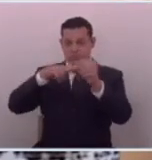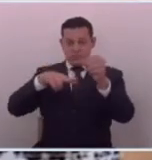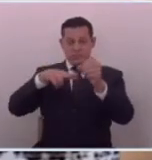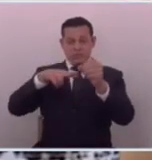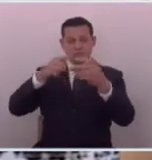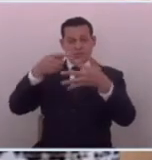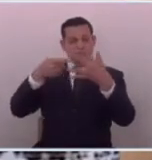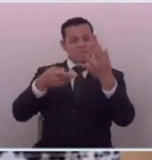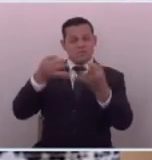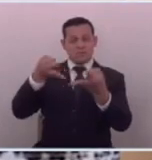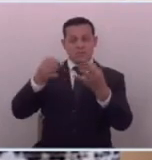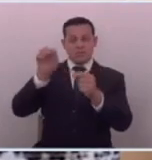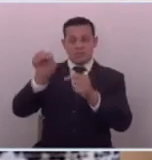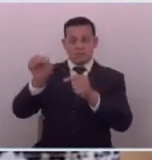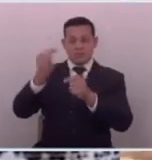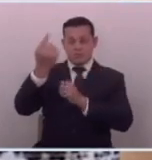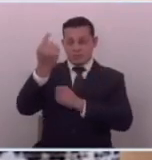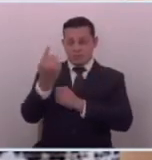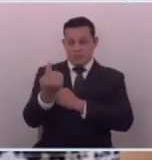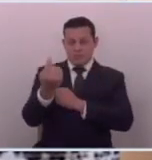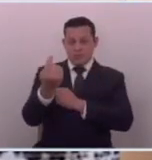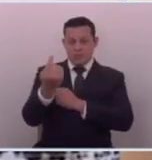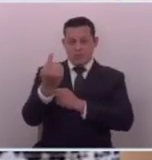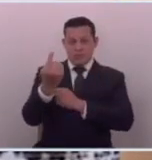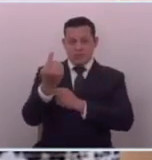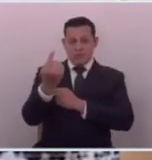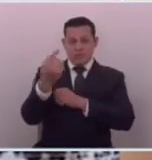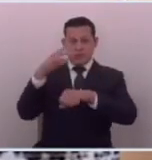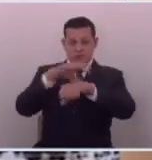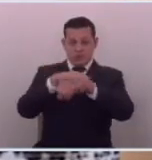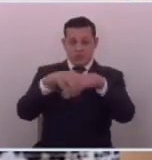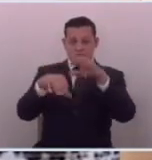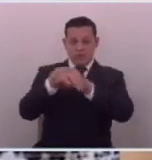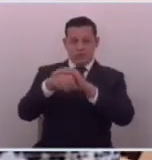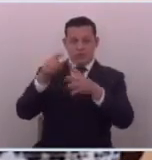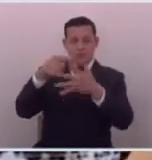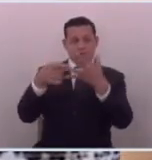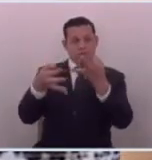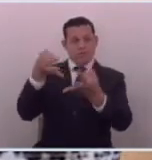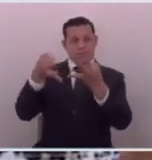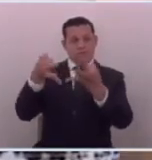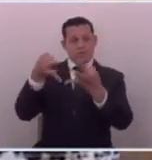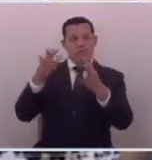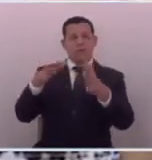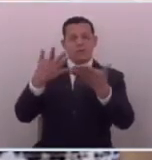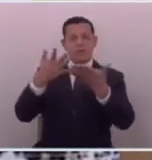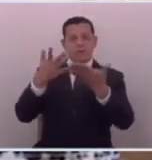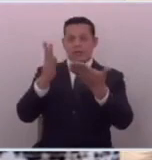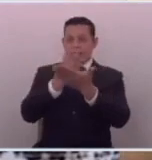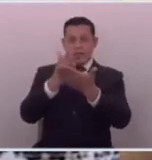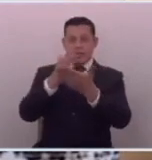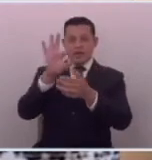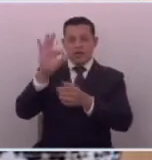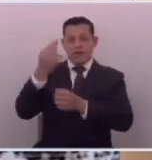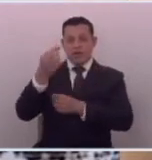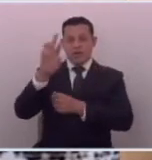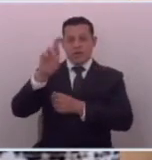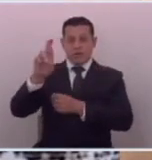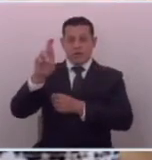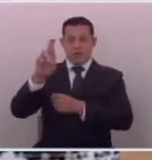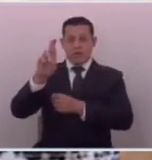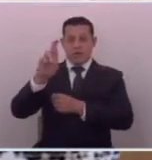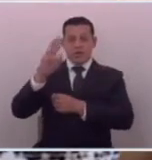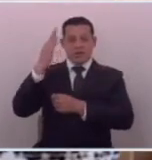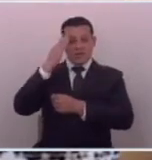y este ciudadano fue detenido ilegalmente y tan ilegalmente que ni siquiera la Fiscalía General de la